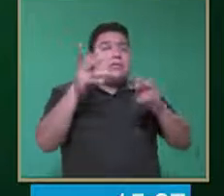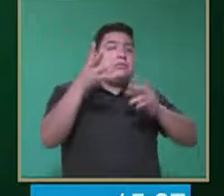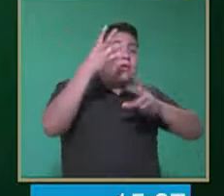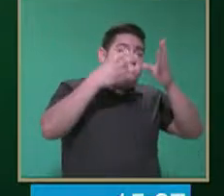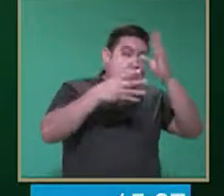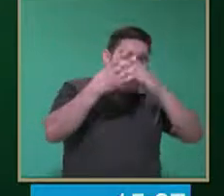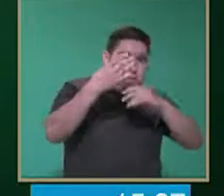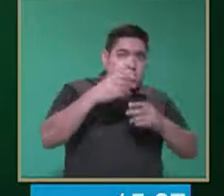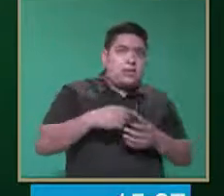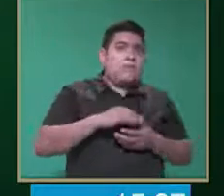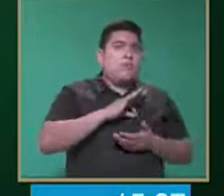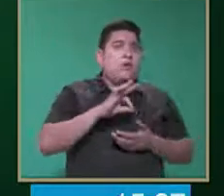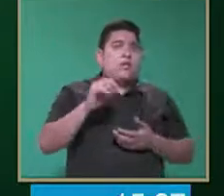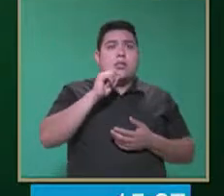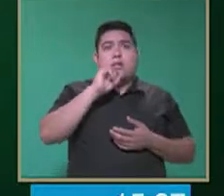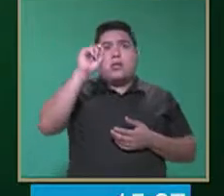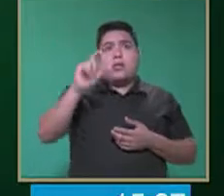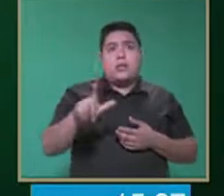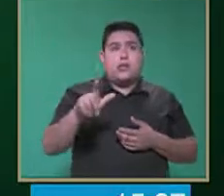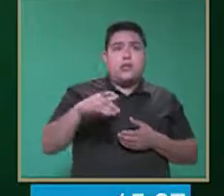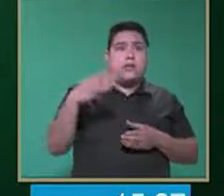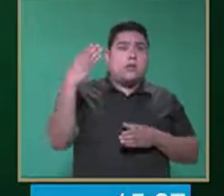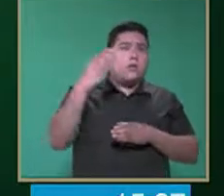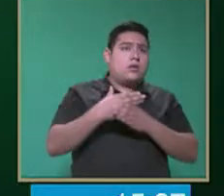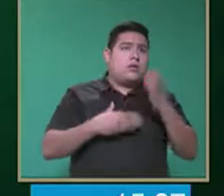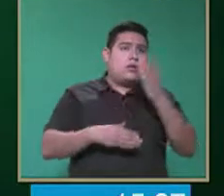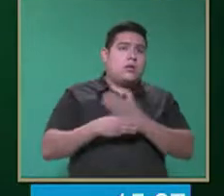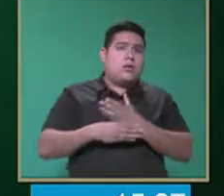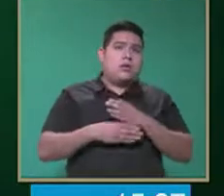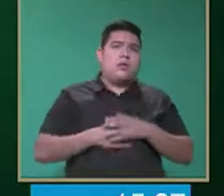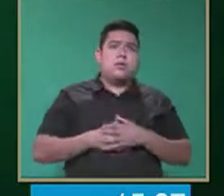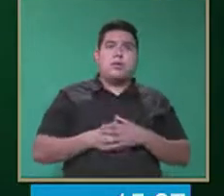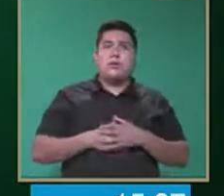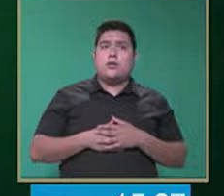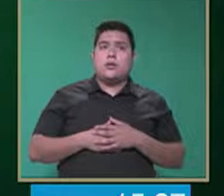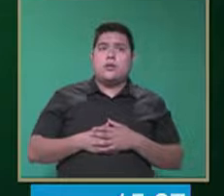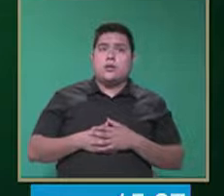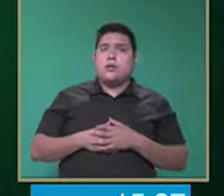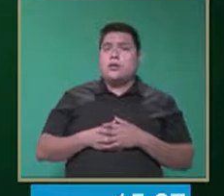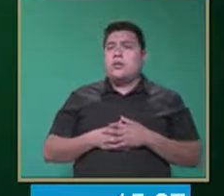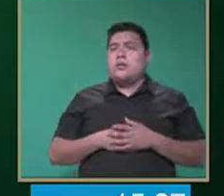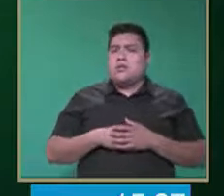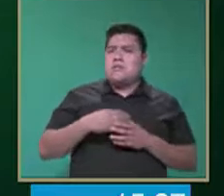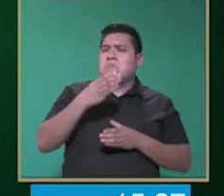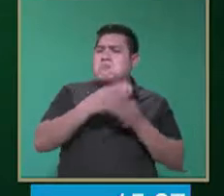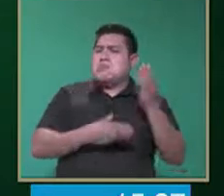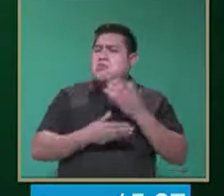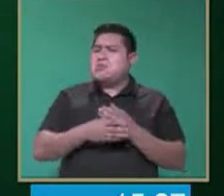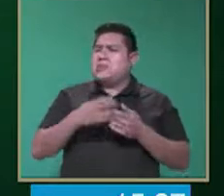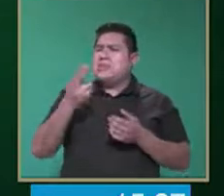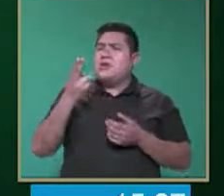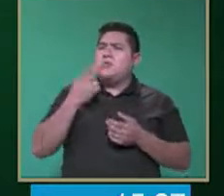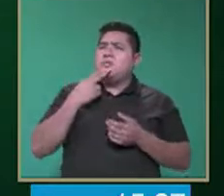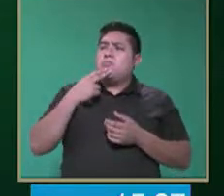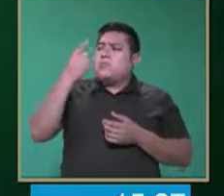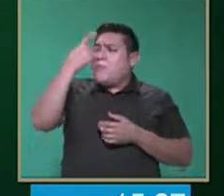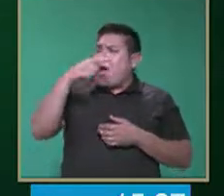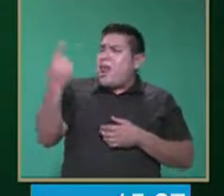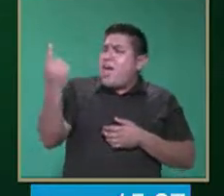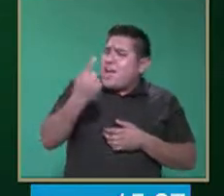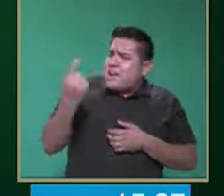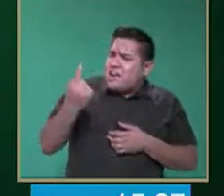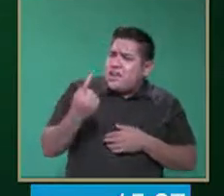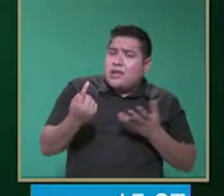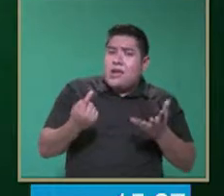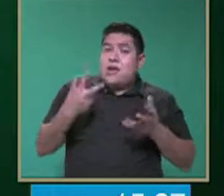El desarrollo de las funciones, de función del objeto, ¿para qué es el objeto? Es bien importante. Que él sepa, si son